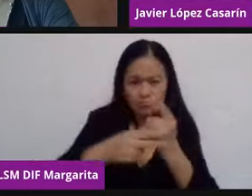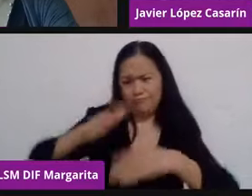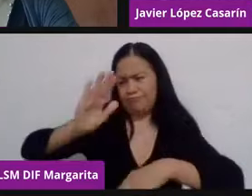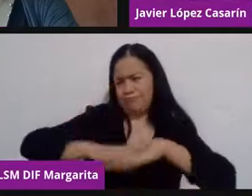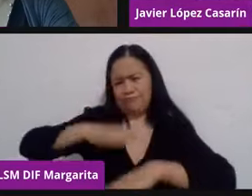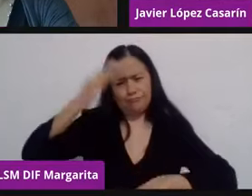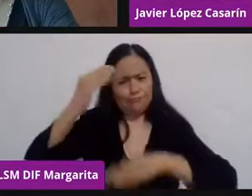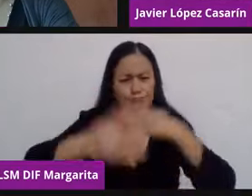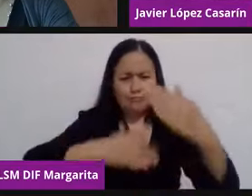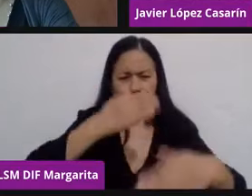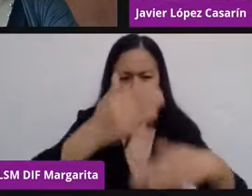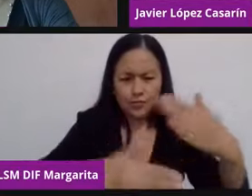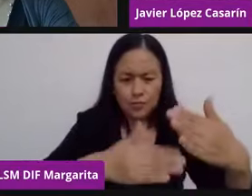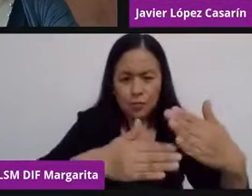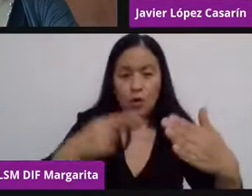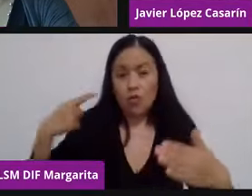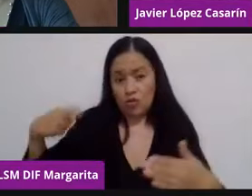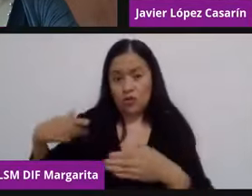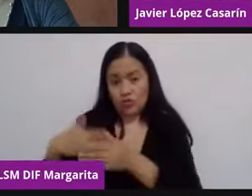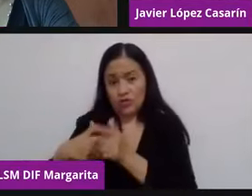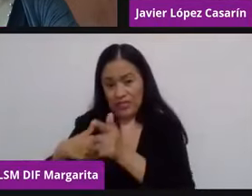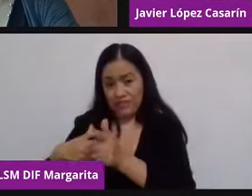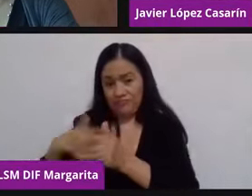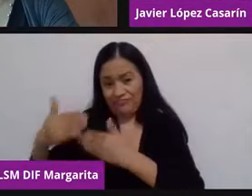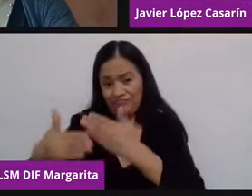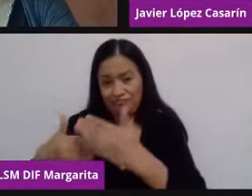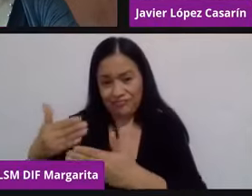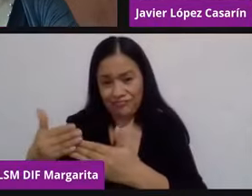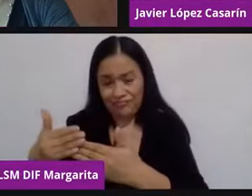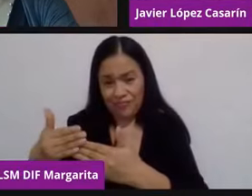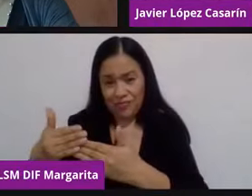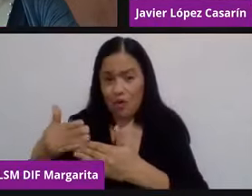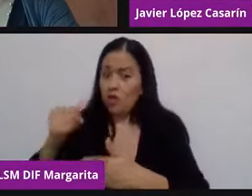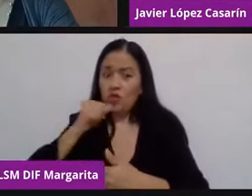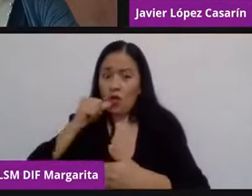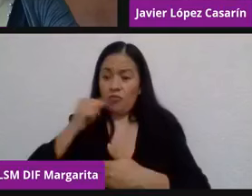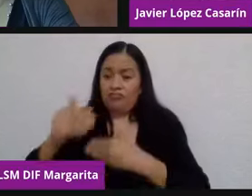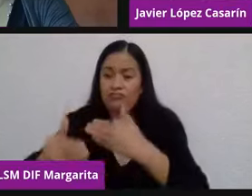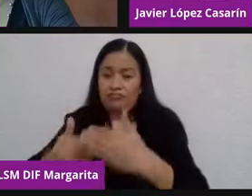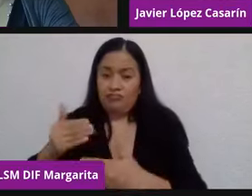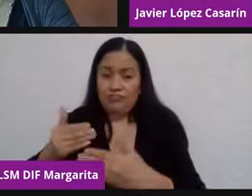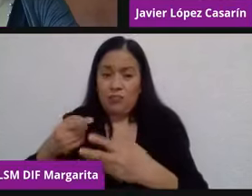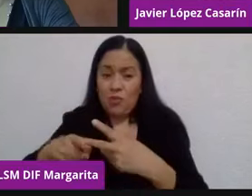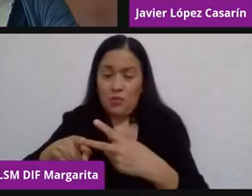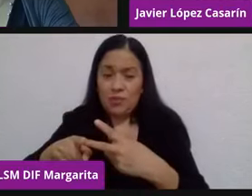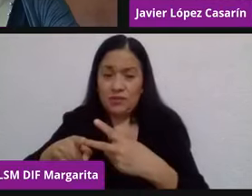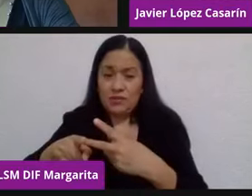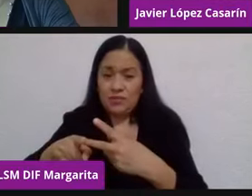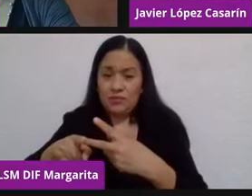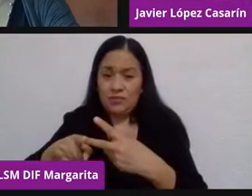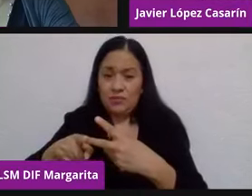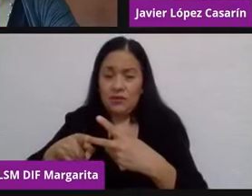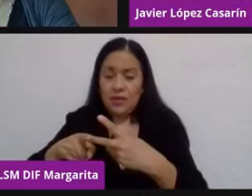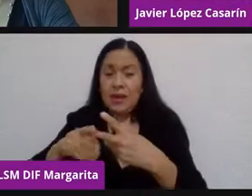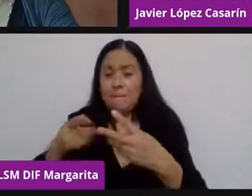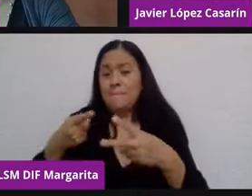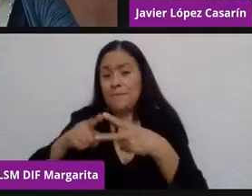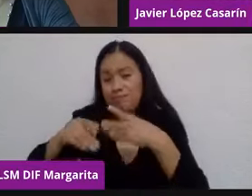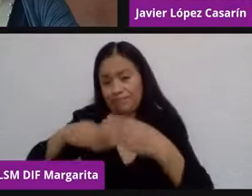vamos en la ola, pero todavía no estamos en la cresta, todavía no estamos hasta el frente, sino somos parte de